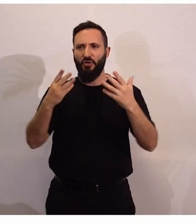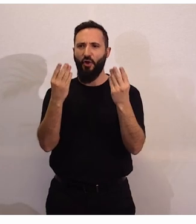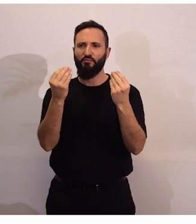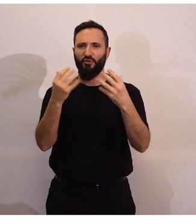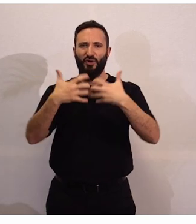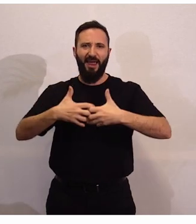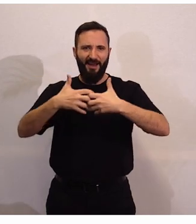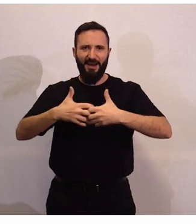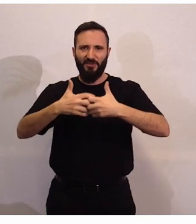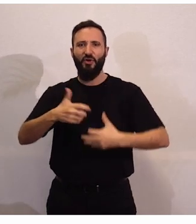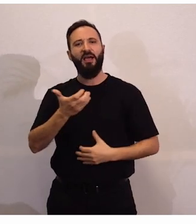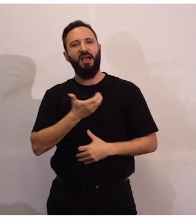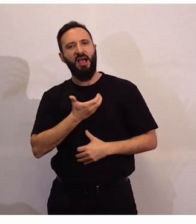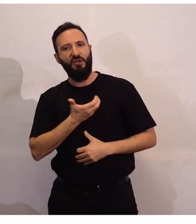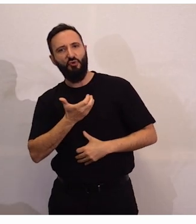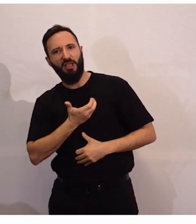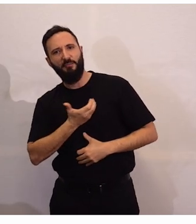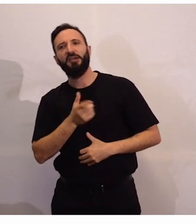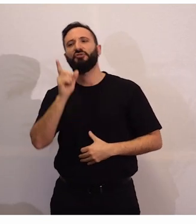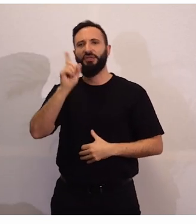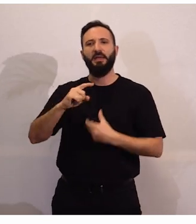En el ayuntamiento también.